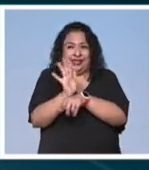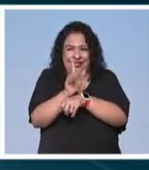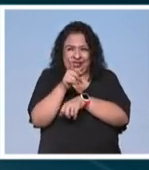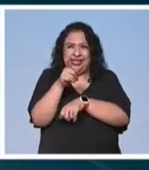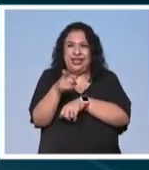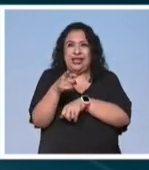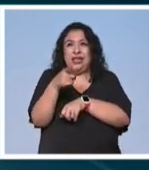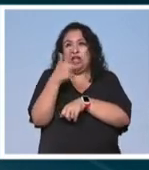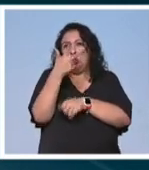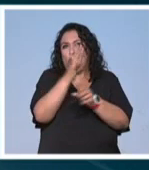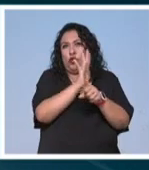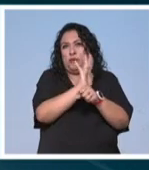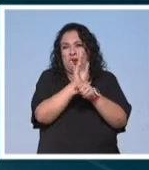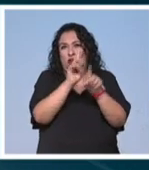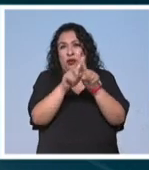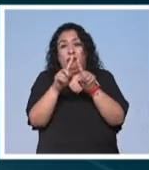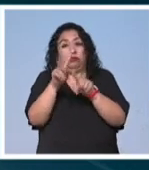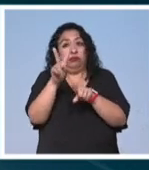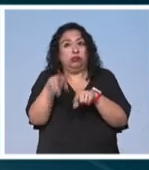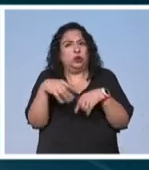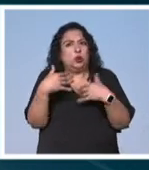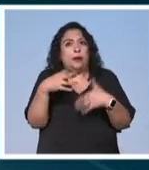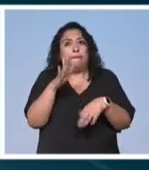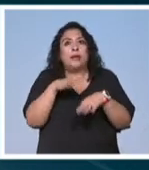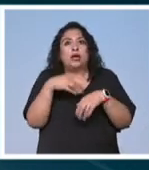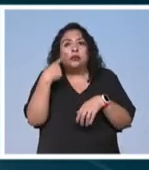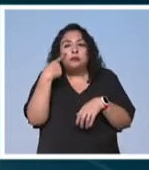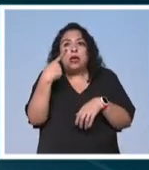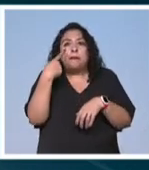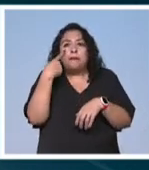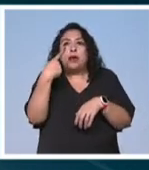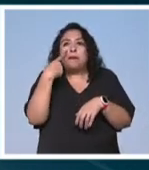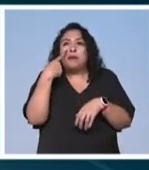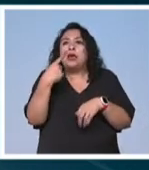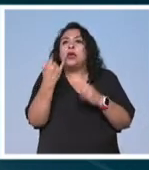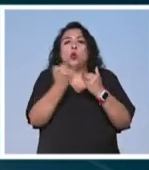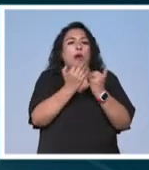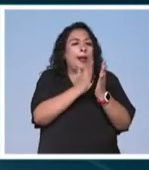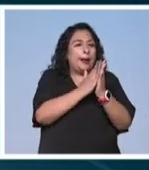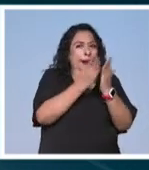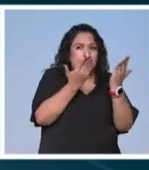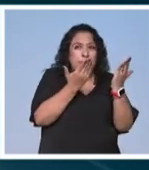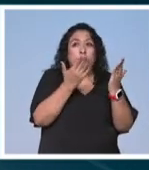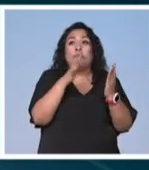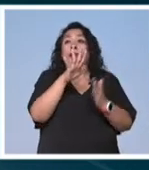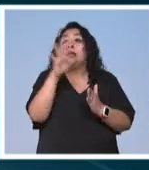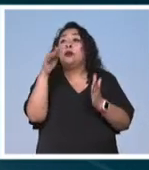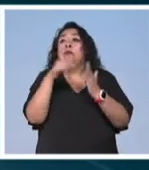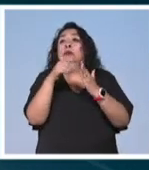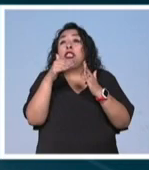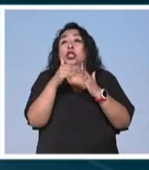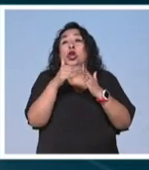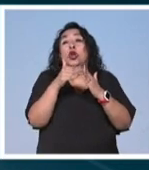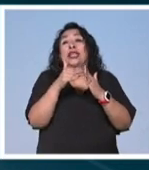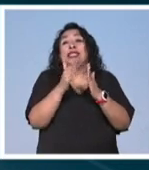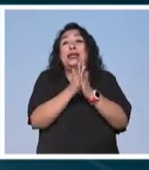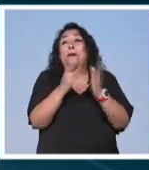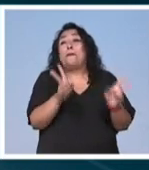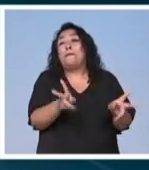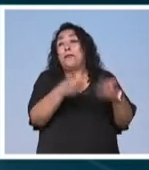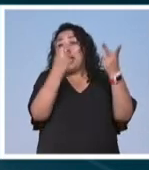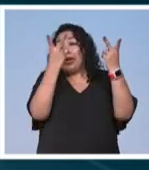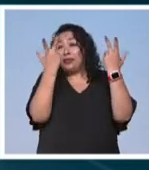ocho películas son de las más vistas en la historia así como los libros los más vendidos de libros vendidos